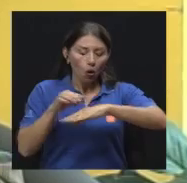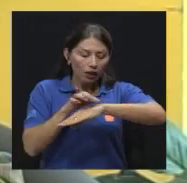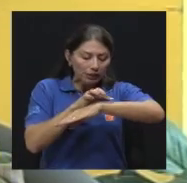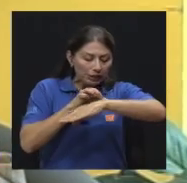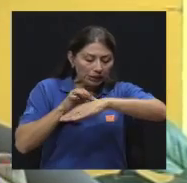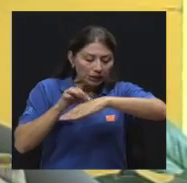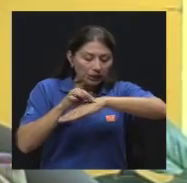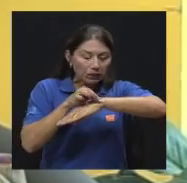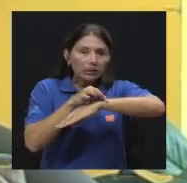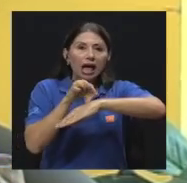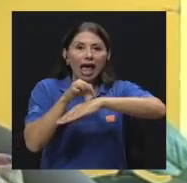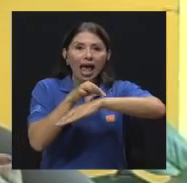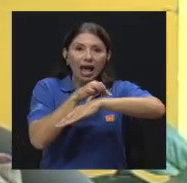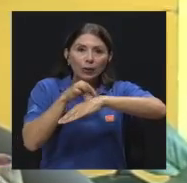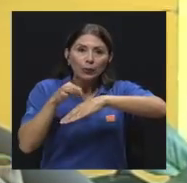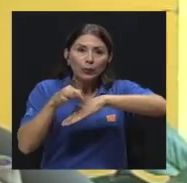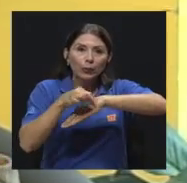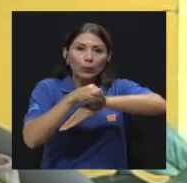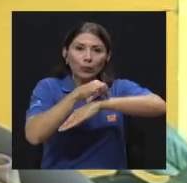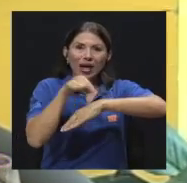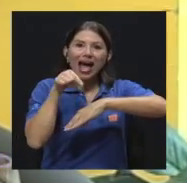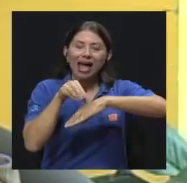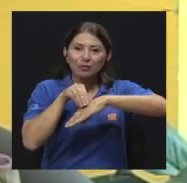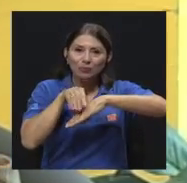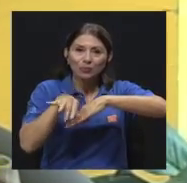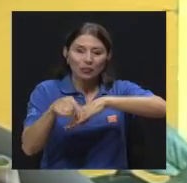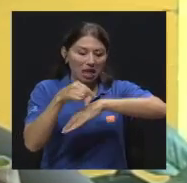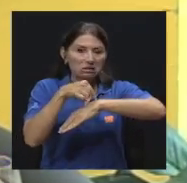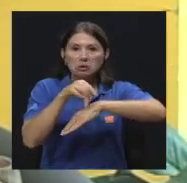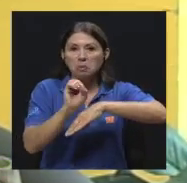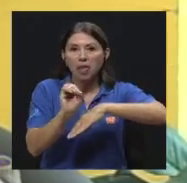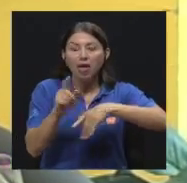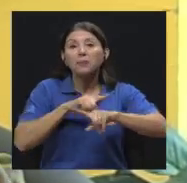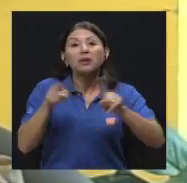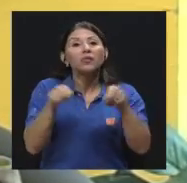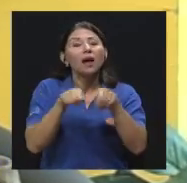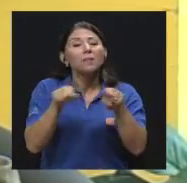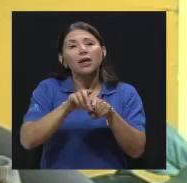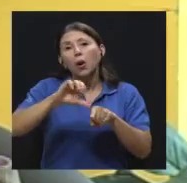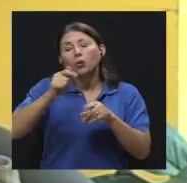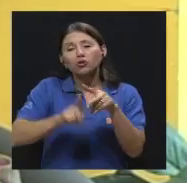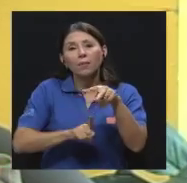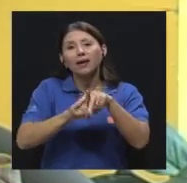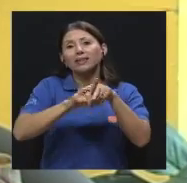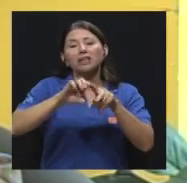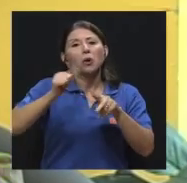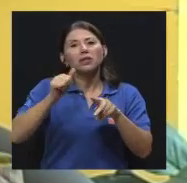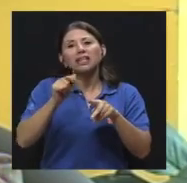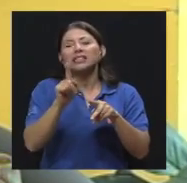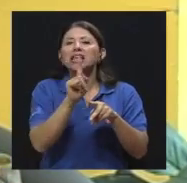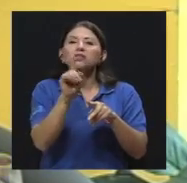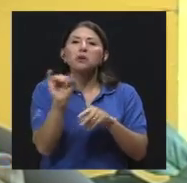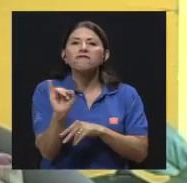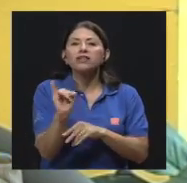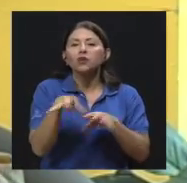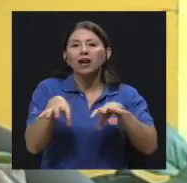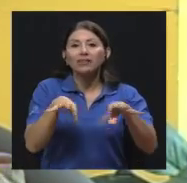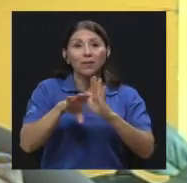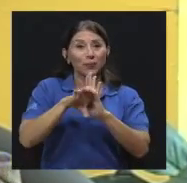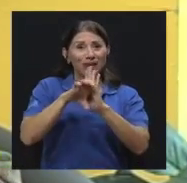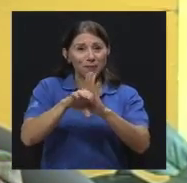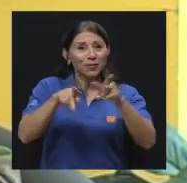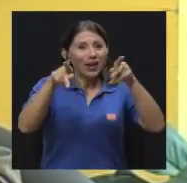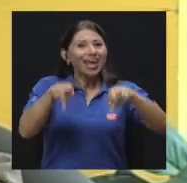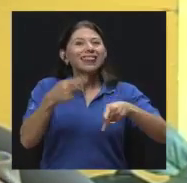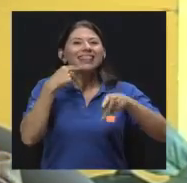Pero además aparecen lesiones satélites siempre, no es localizada, ¿por qué? Porque es una infección activa. Entonces, por ejemplo, los